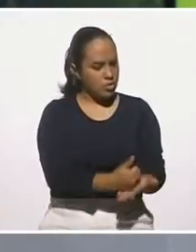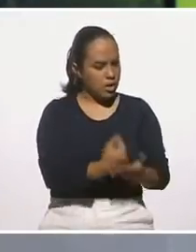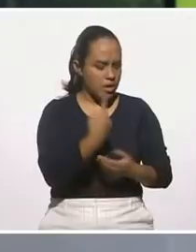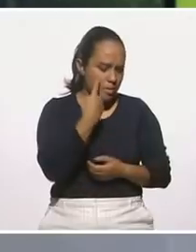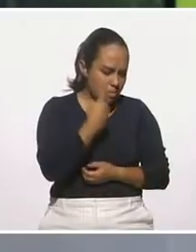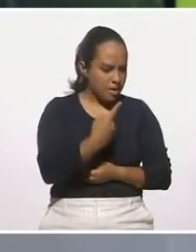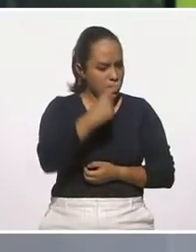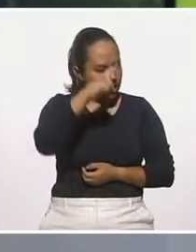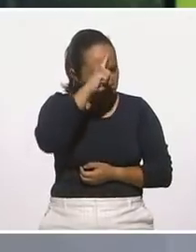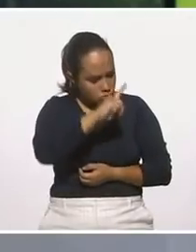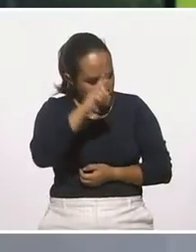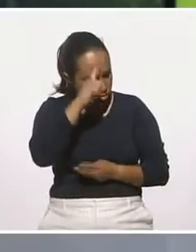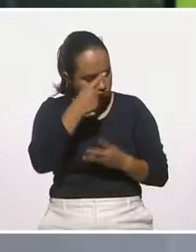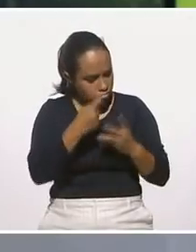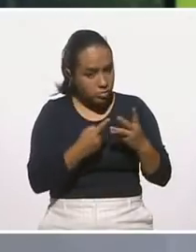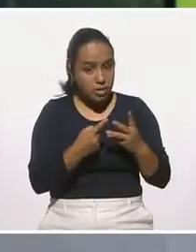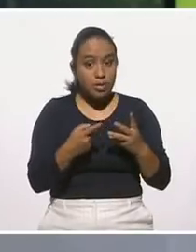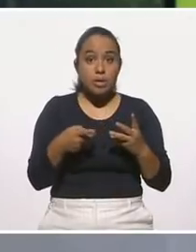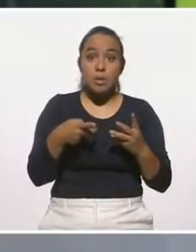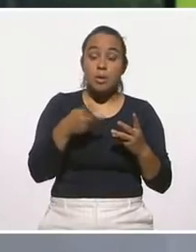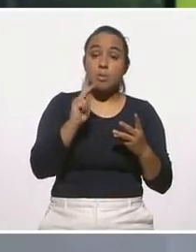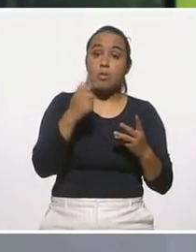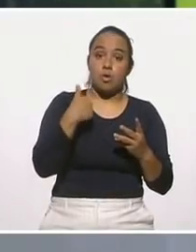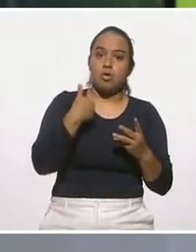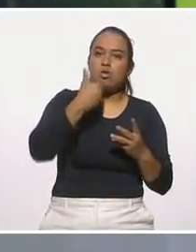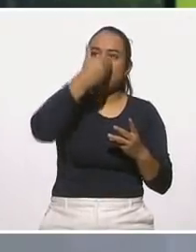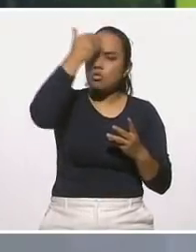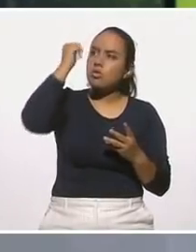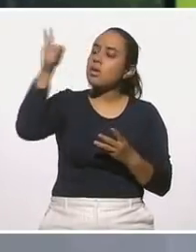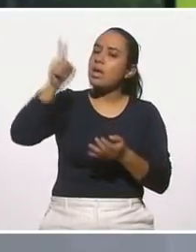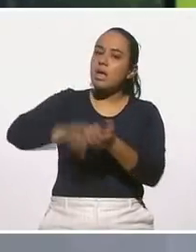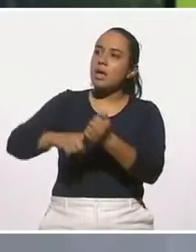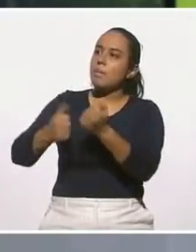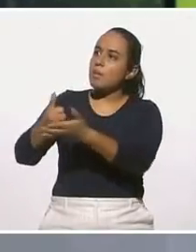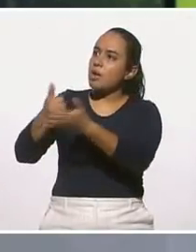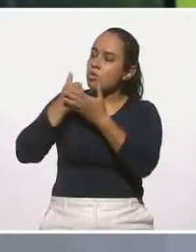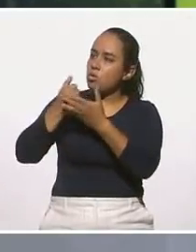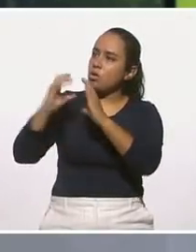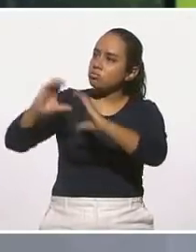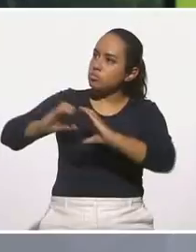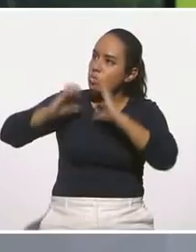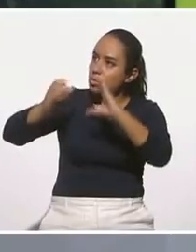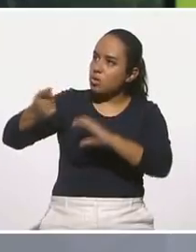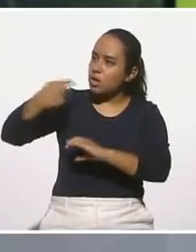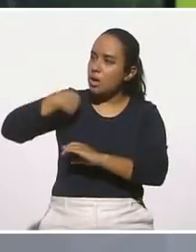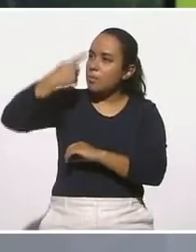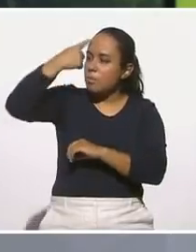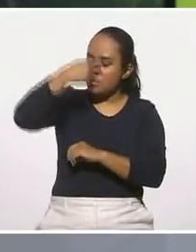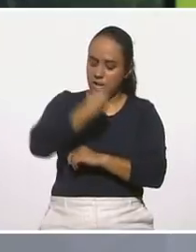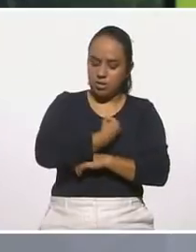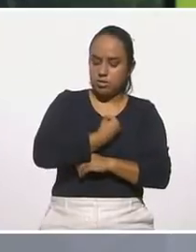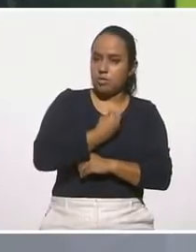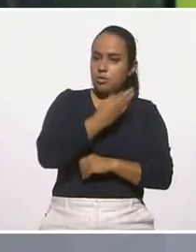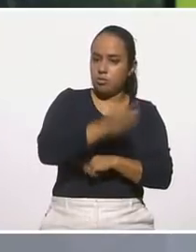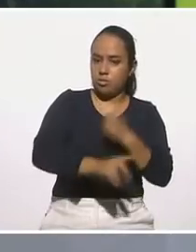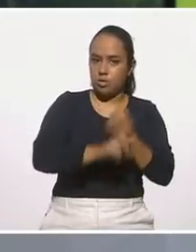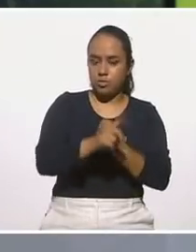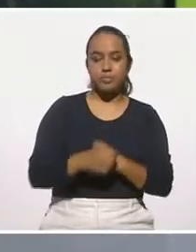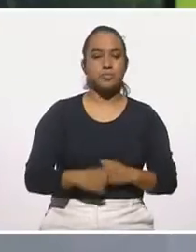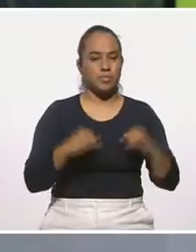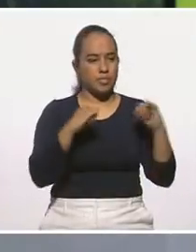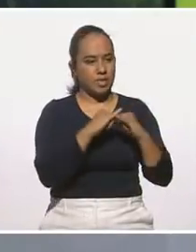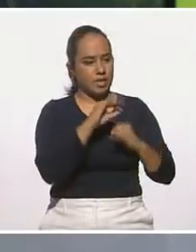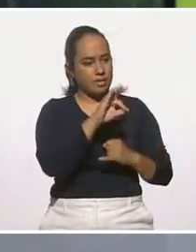guió, etcétera, y que sin saberlo fue un tutor de resiliencia para ti. Ahora en los institutos, tanto en el de